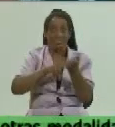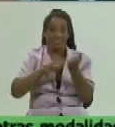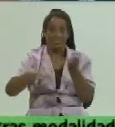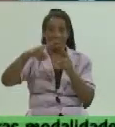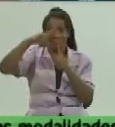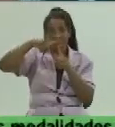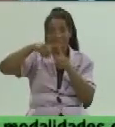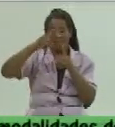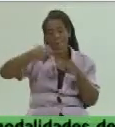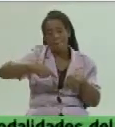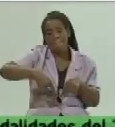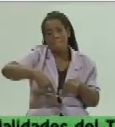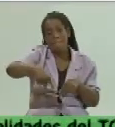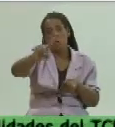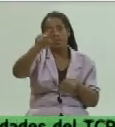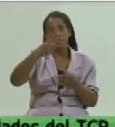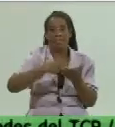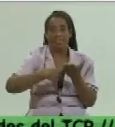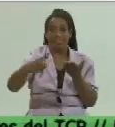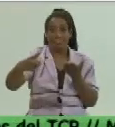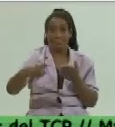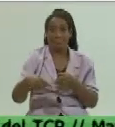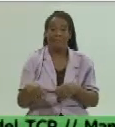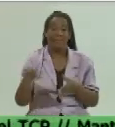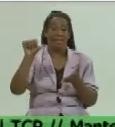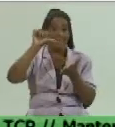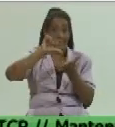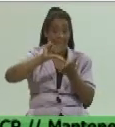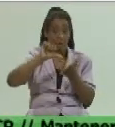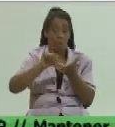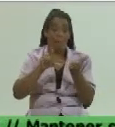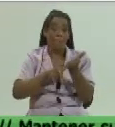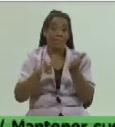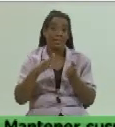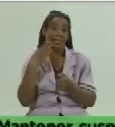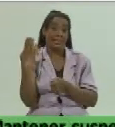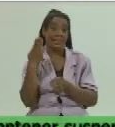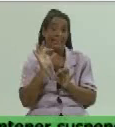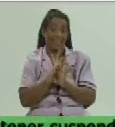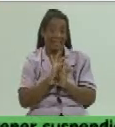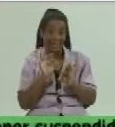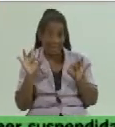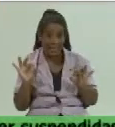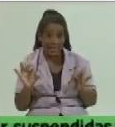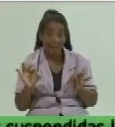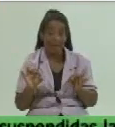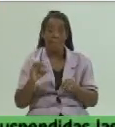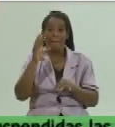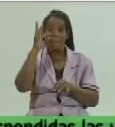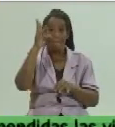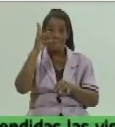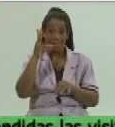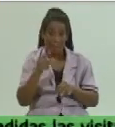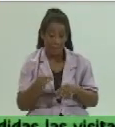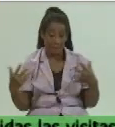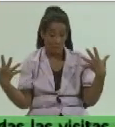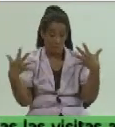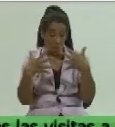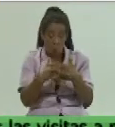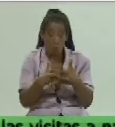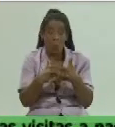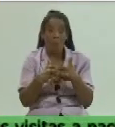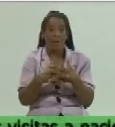próximas cinco semanas. El Centro Provincial de Higiene y Epidemiología trabaja a diario con los matemáticos de la Casa de Altos Estudios de las Tunas,